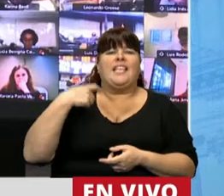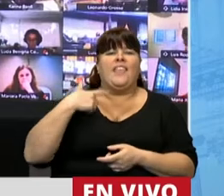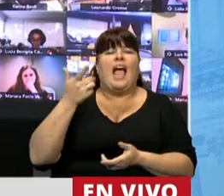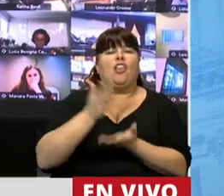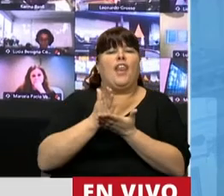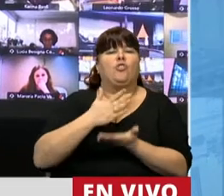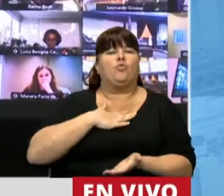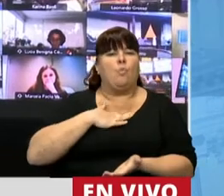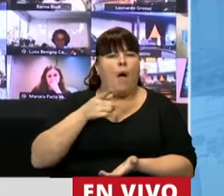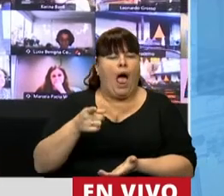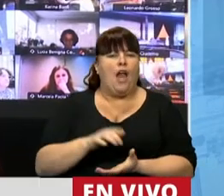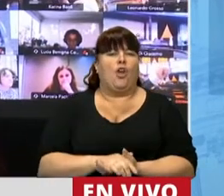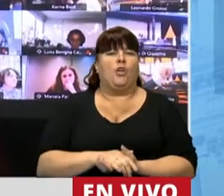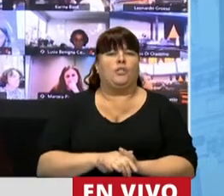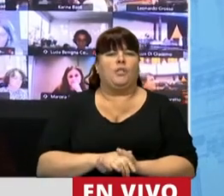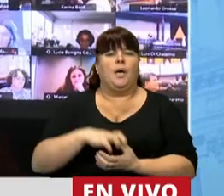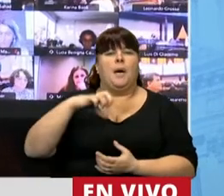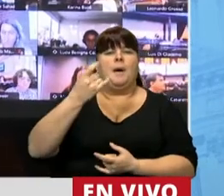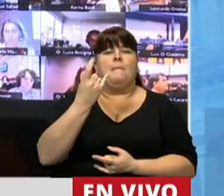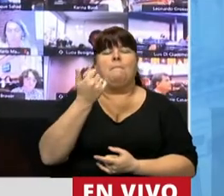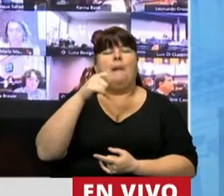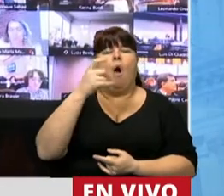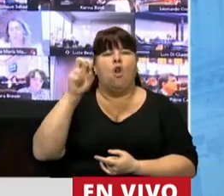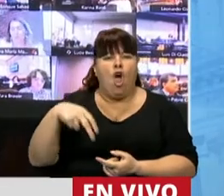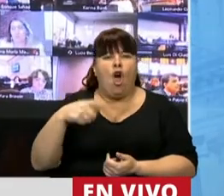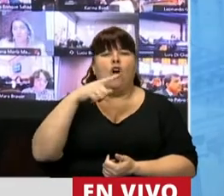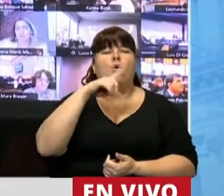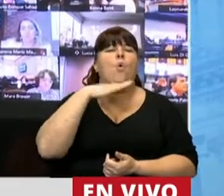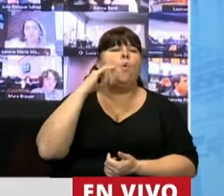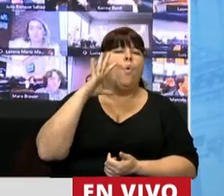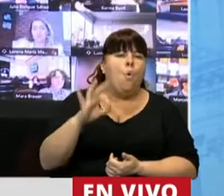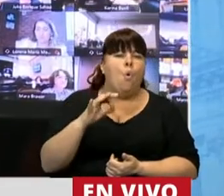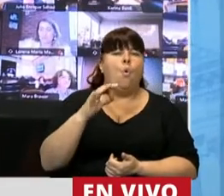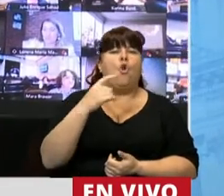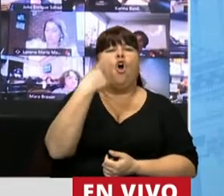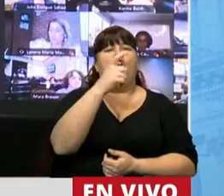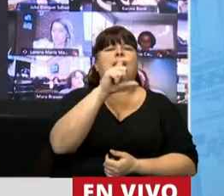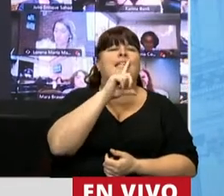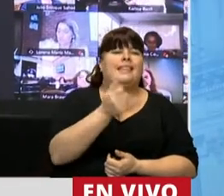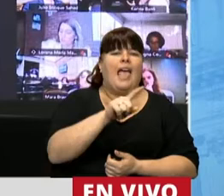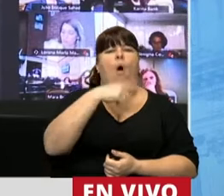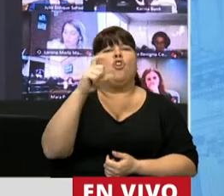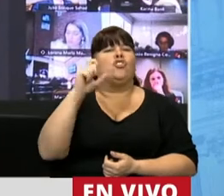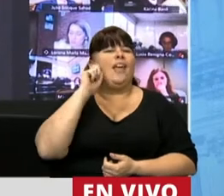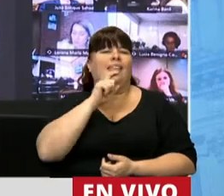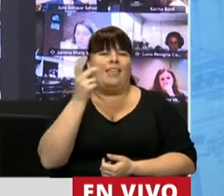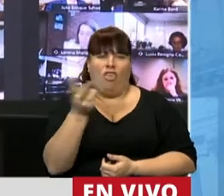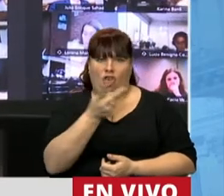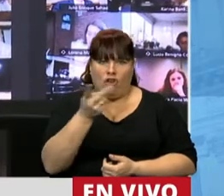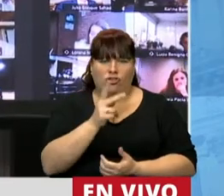Derechos Humanos a Victorio Paulón, a Julio Pimato, uno de la CTA y otro de la CGT,